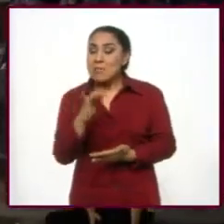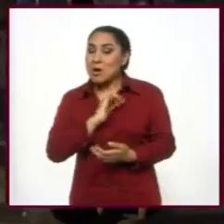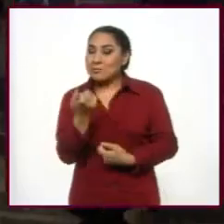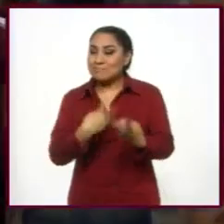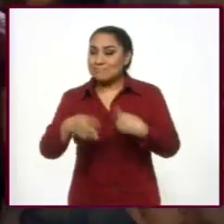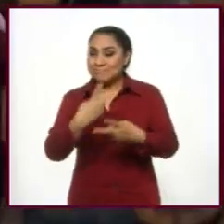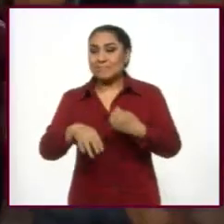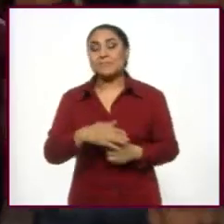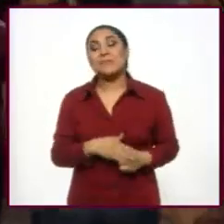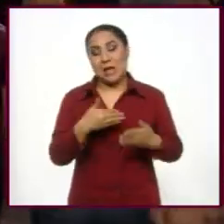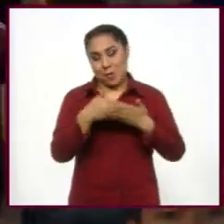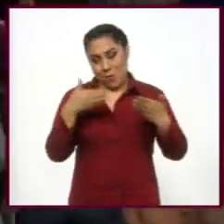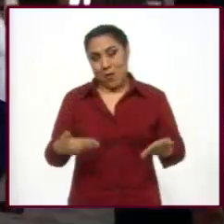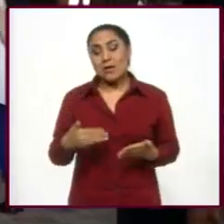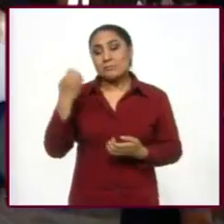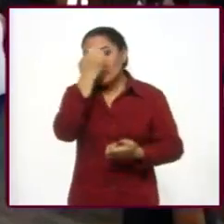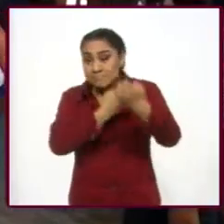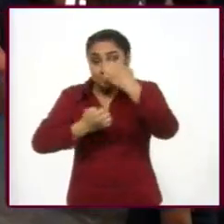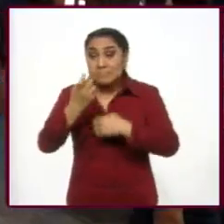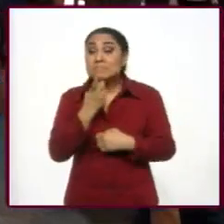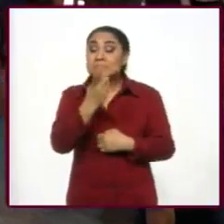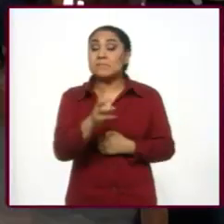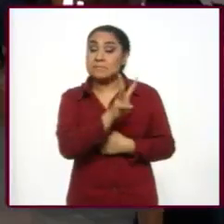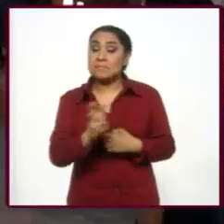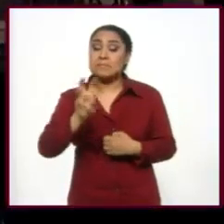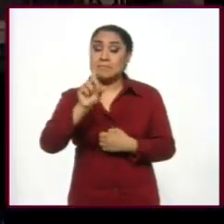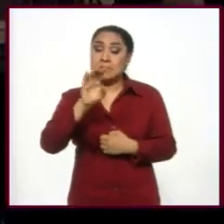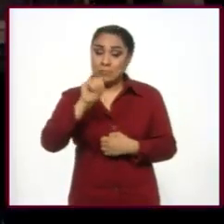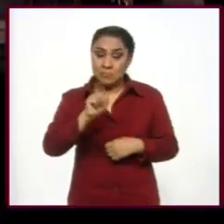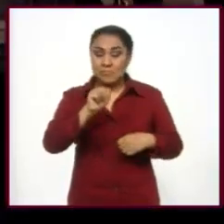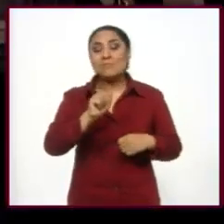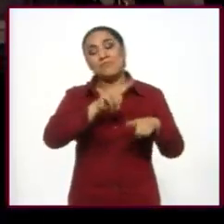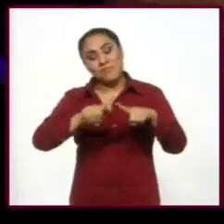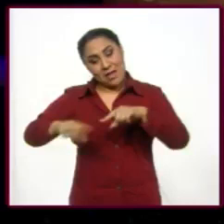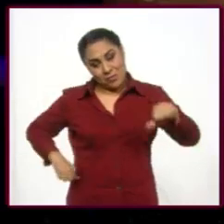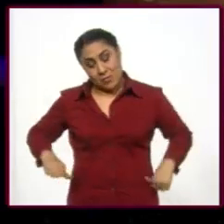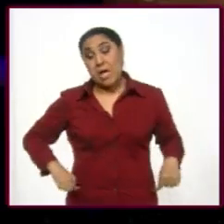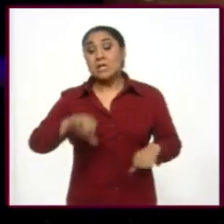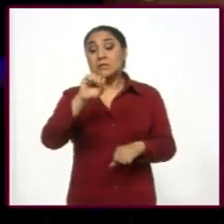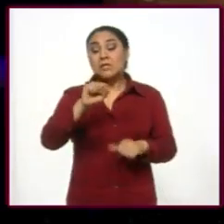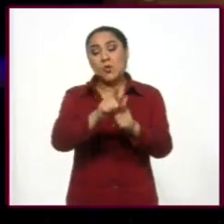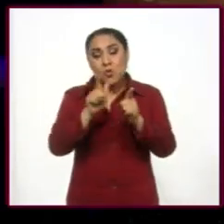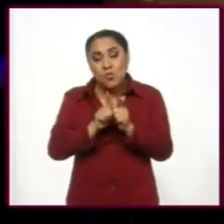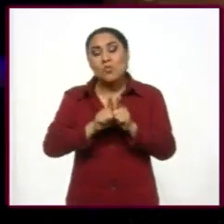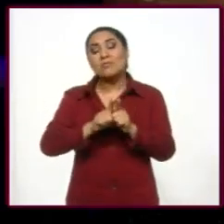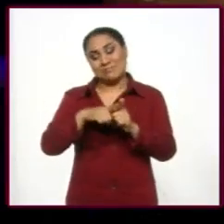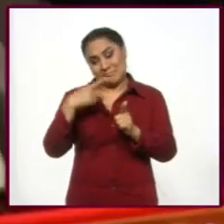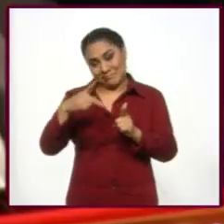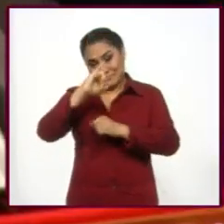Mientras tanto, el balance reporta 339 funciones, 60 grupos artísticos internacionales,